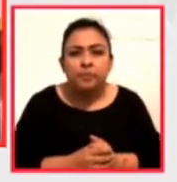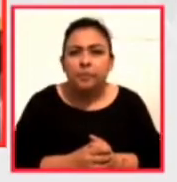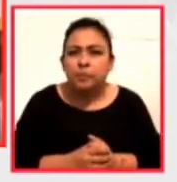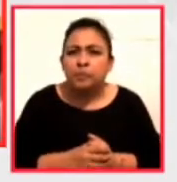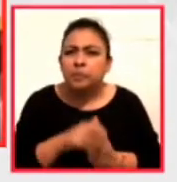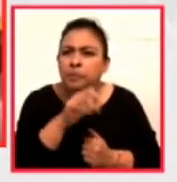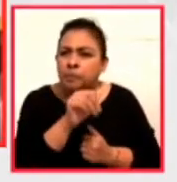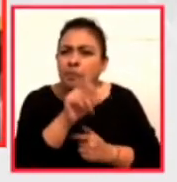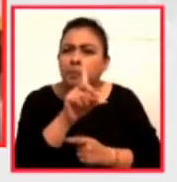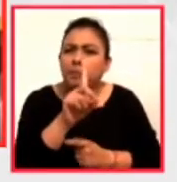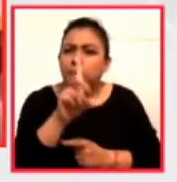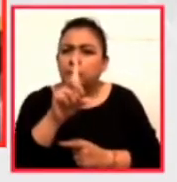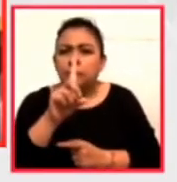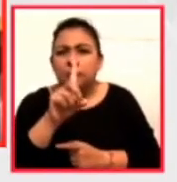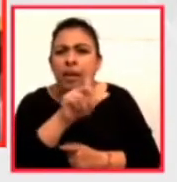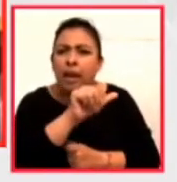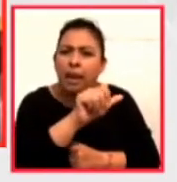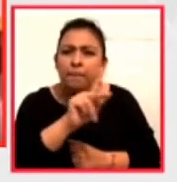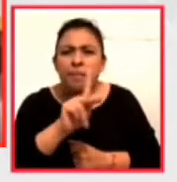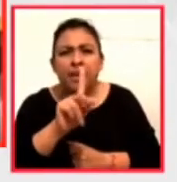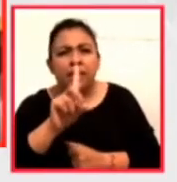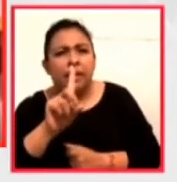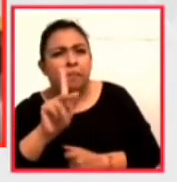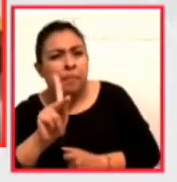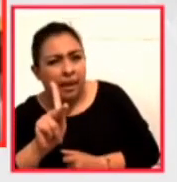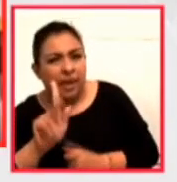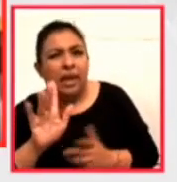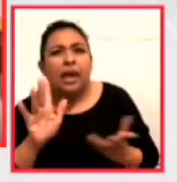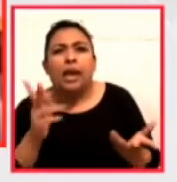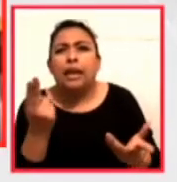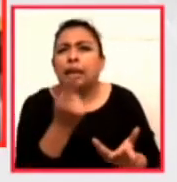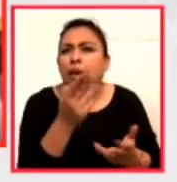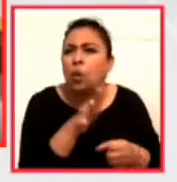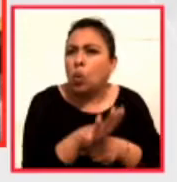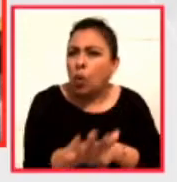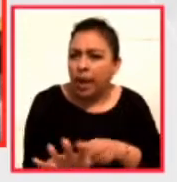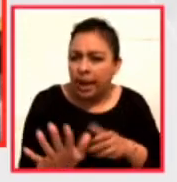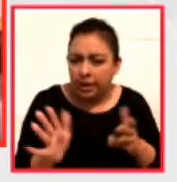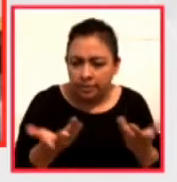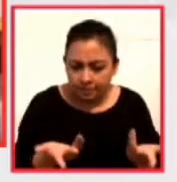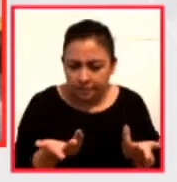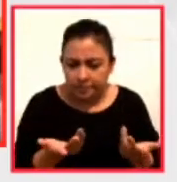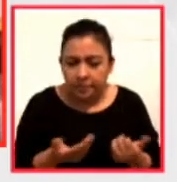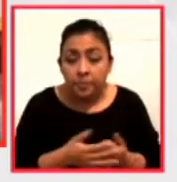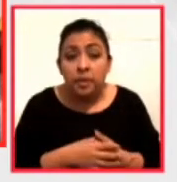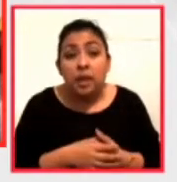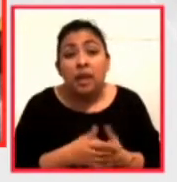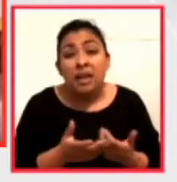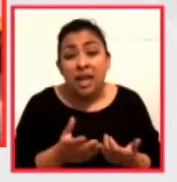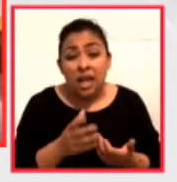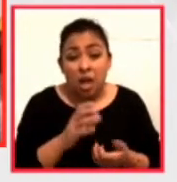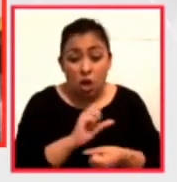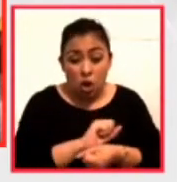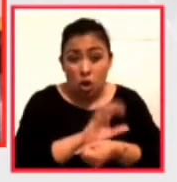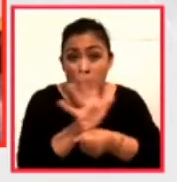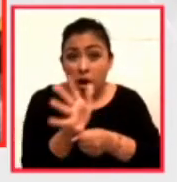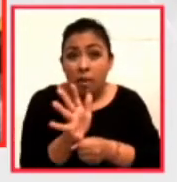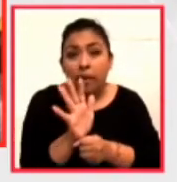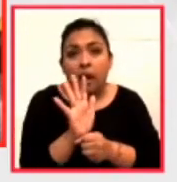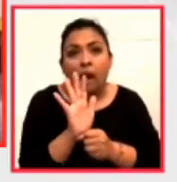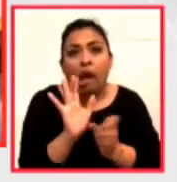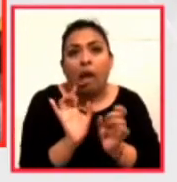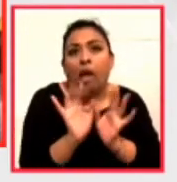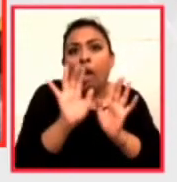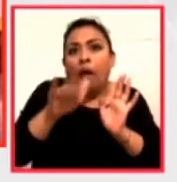Es lo que necesitaríamos hacer. El coronavirus no es un accidente que nos llevó del